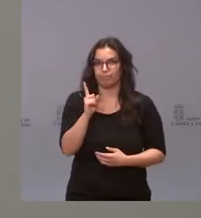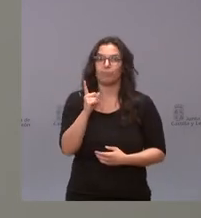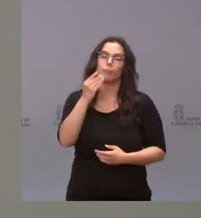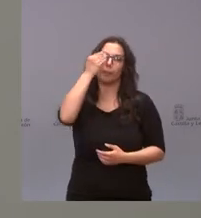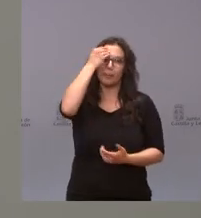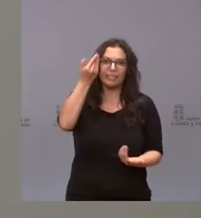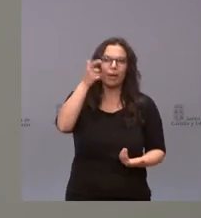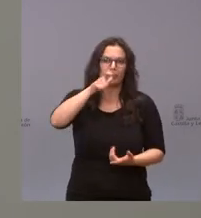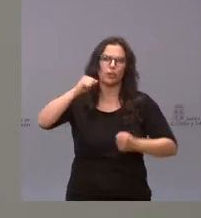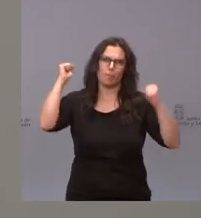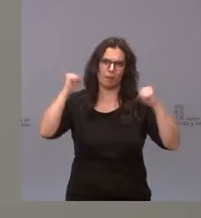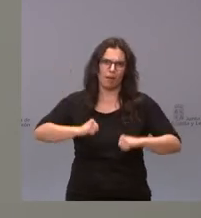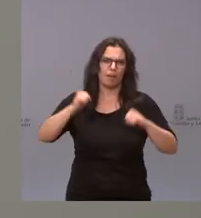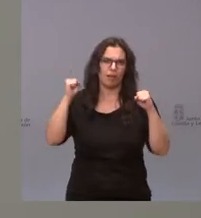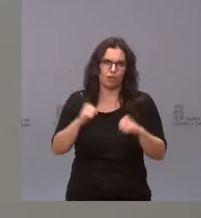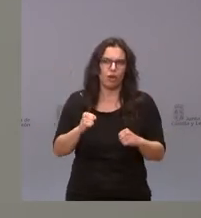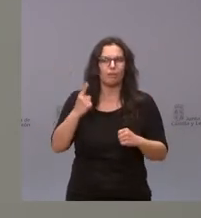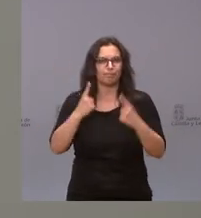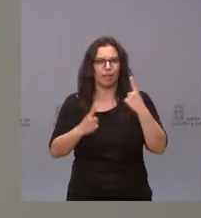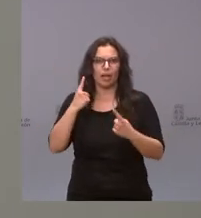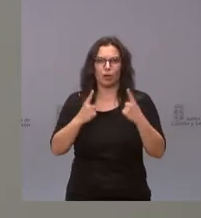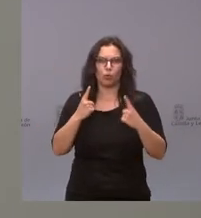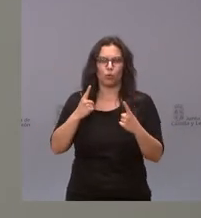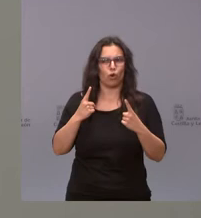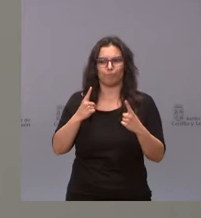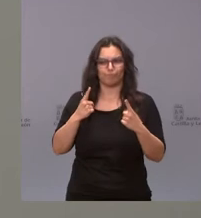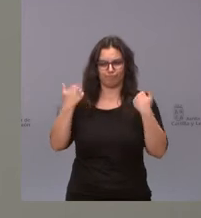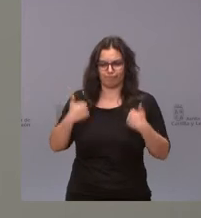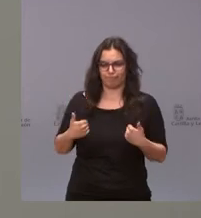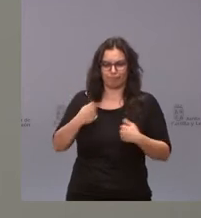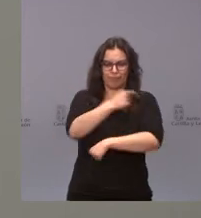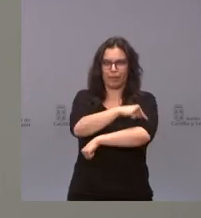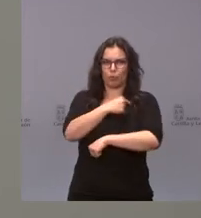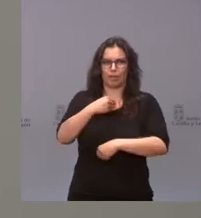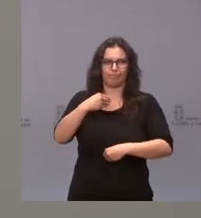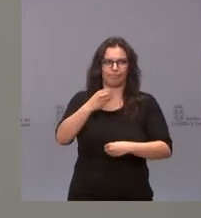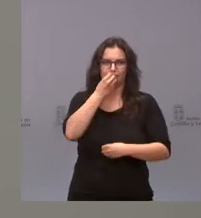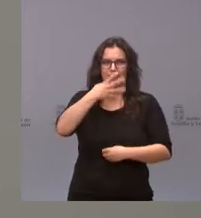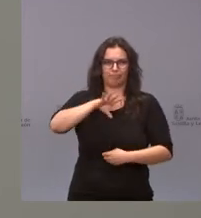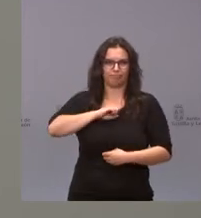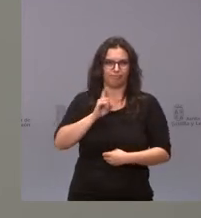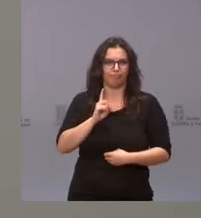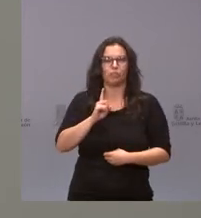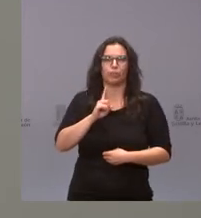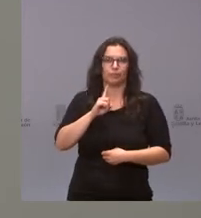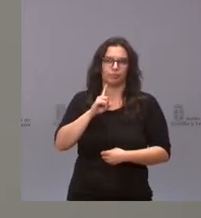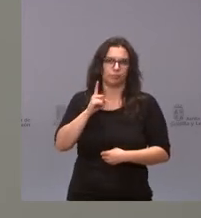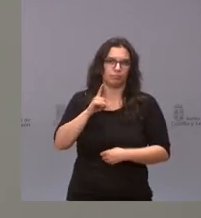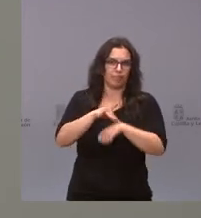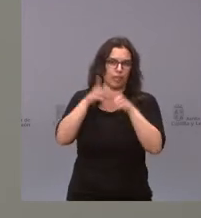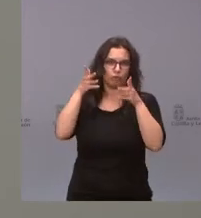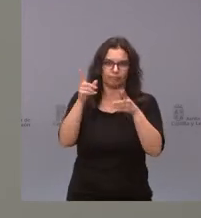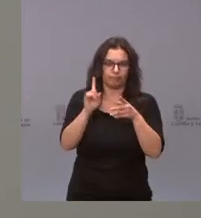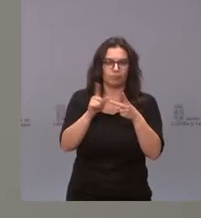personas muy mayores y que muchas de ellas tienen incompatibilidades con la vacunación, bien porque ese momento